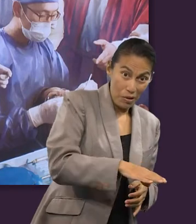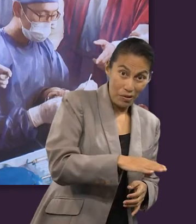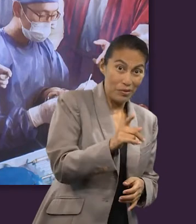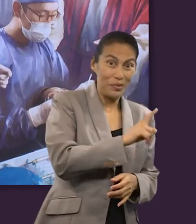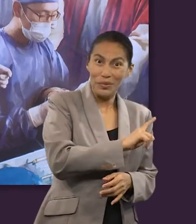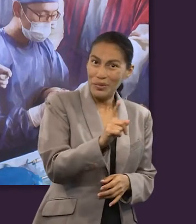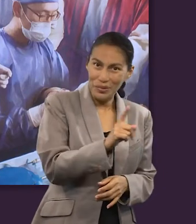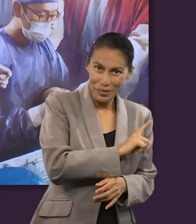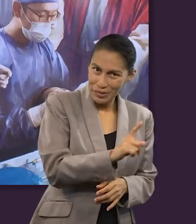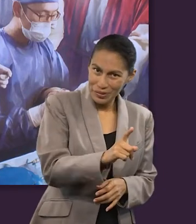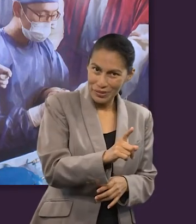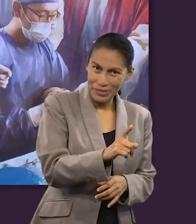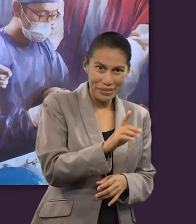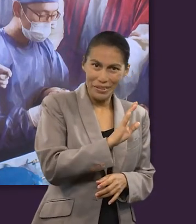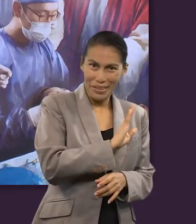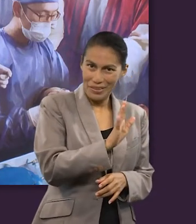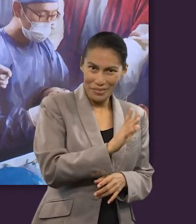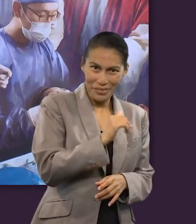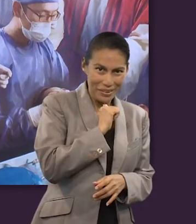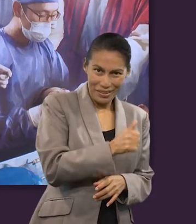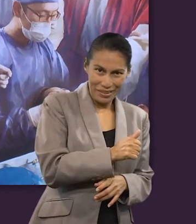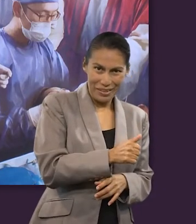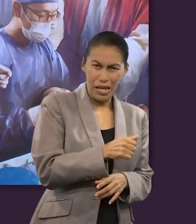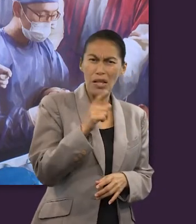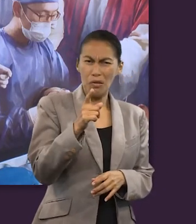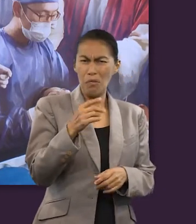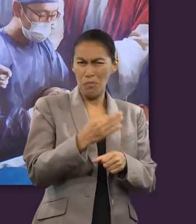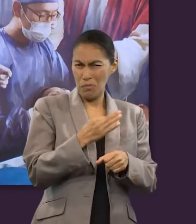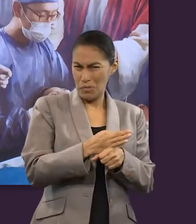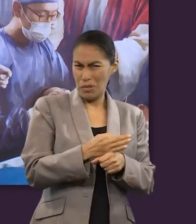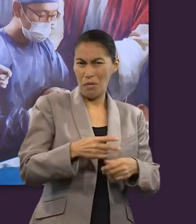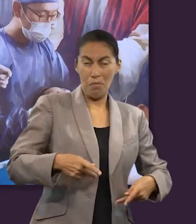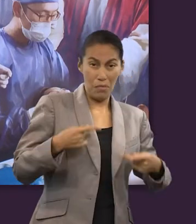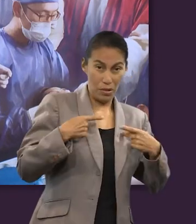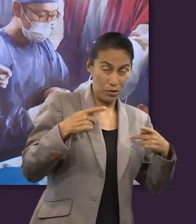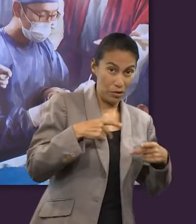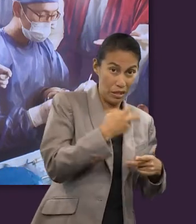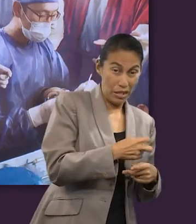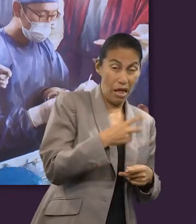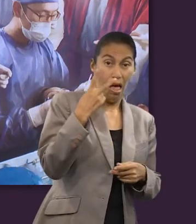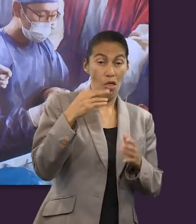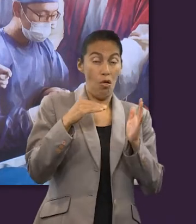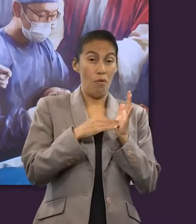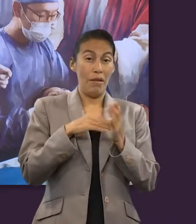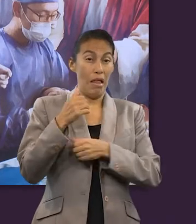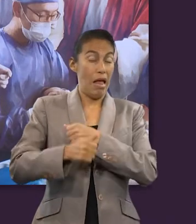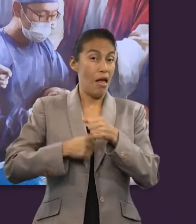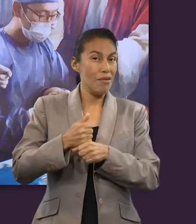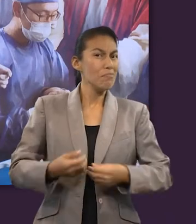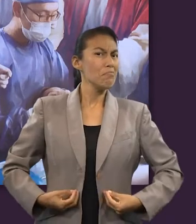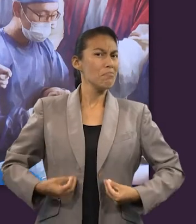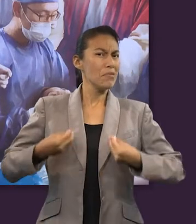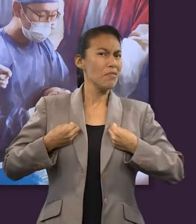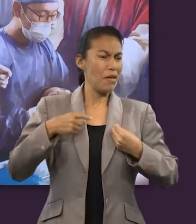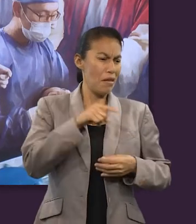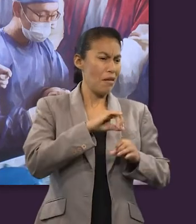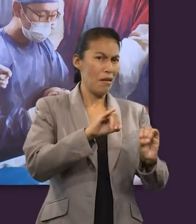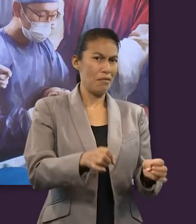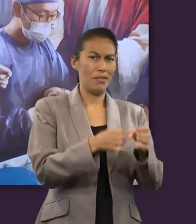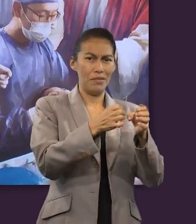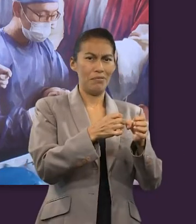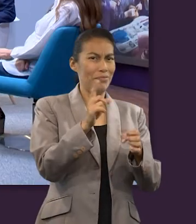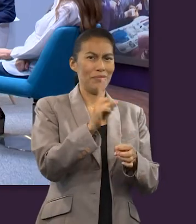nuevo. O sea, tú no vas a encontrar en el Internet a alguna persona de dos mil años que viva en